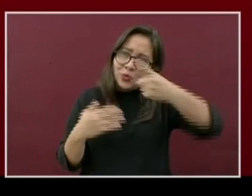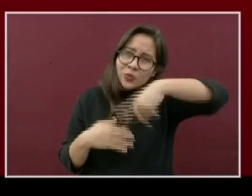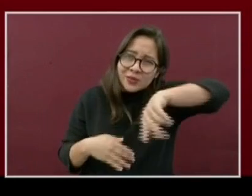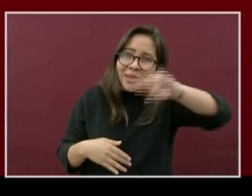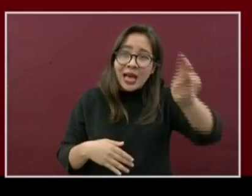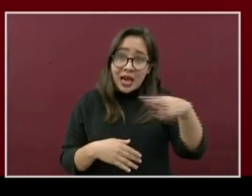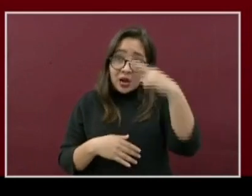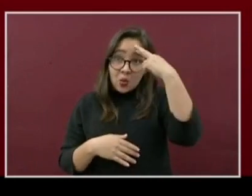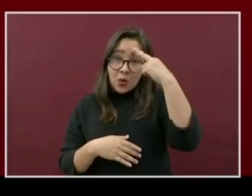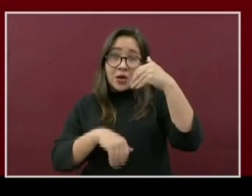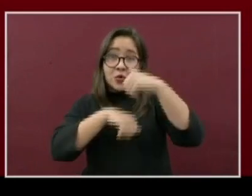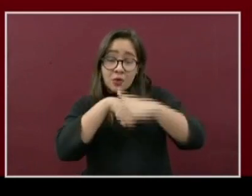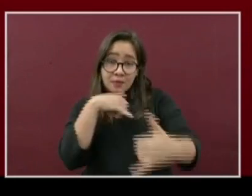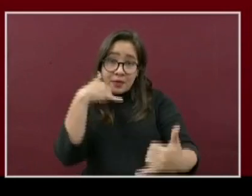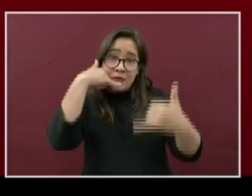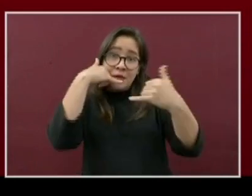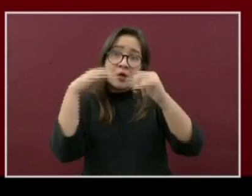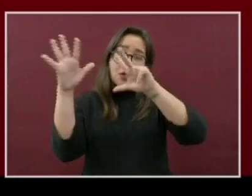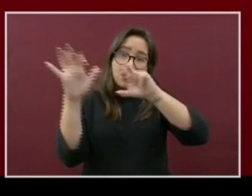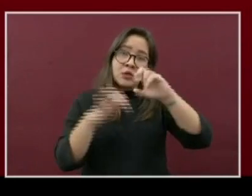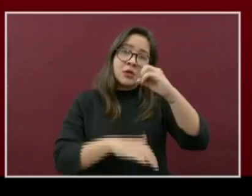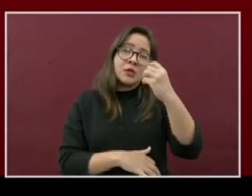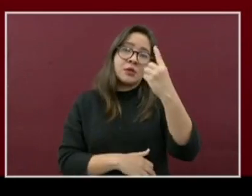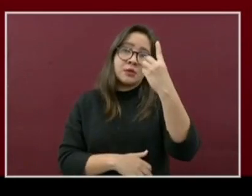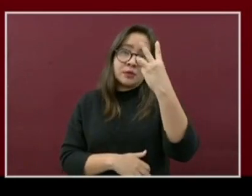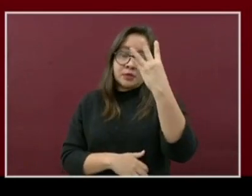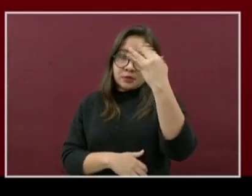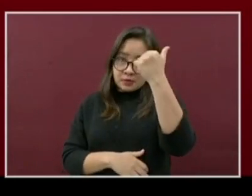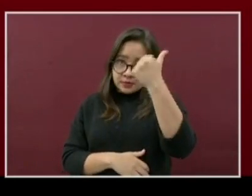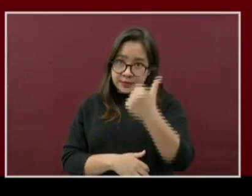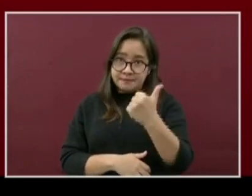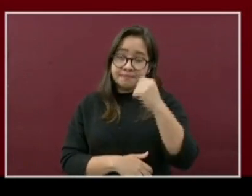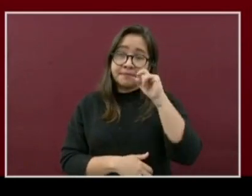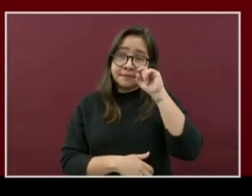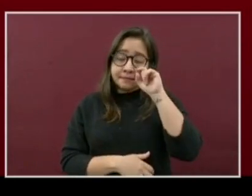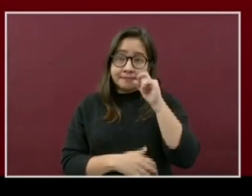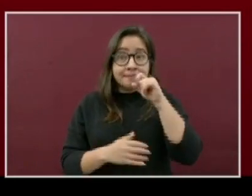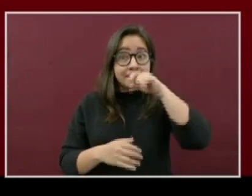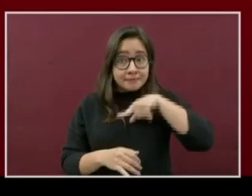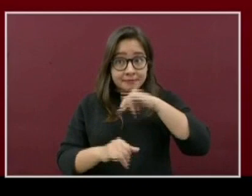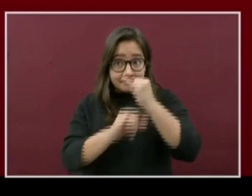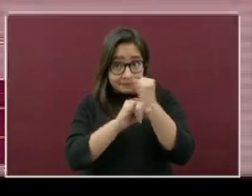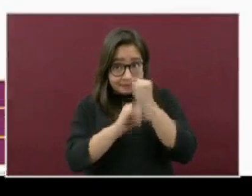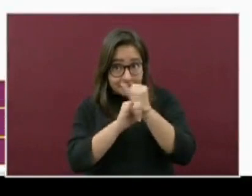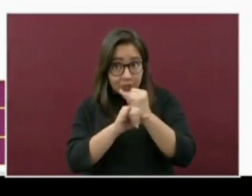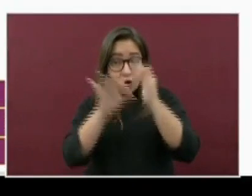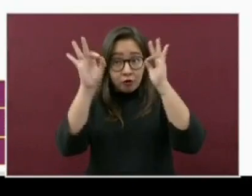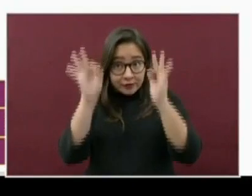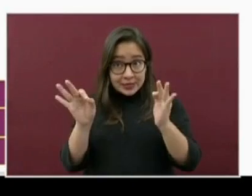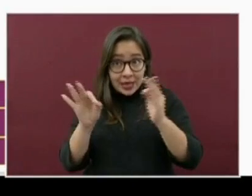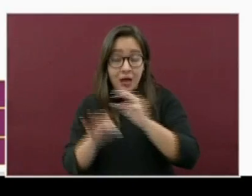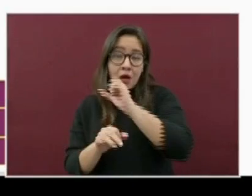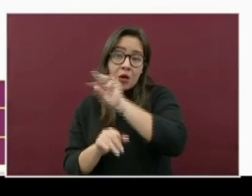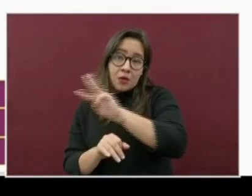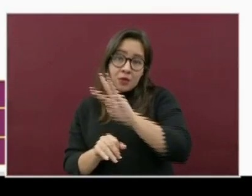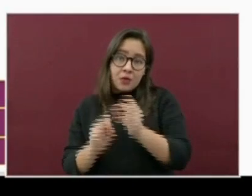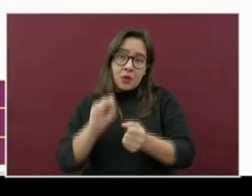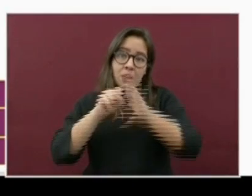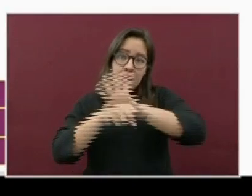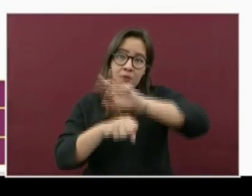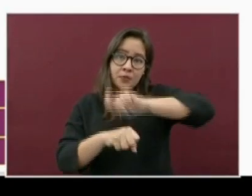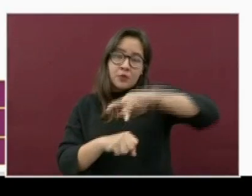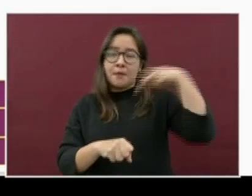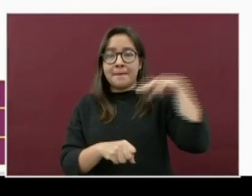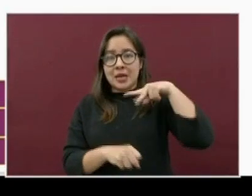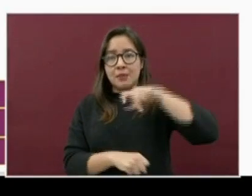número de atención, el 800-0123456 y la página coronavirus.veracruz